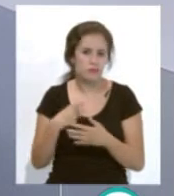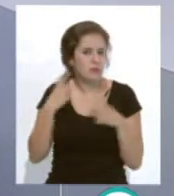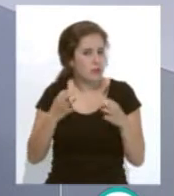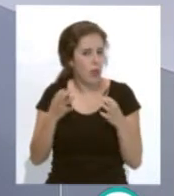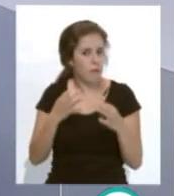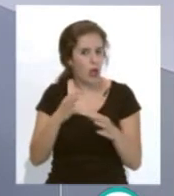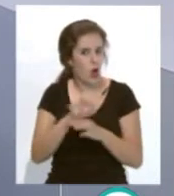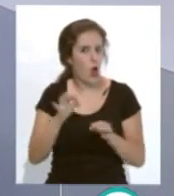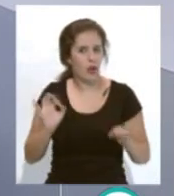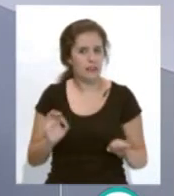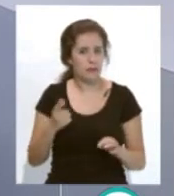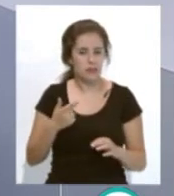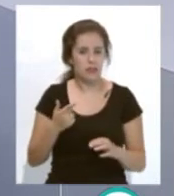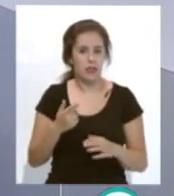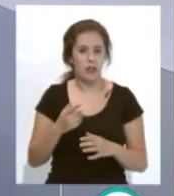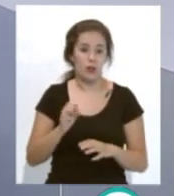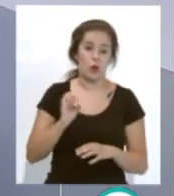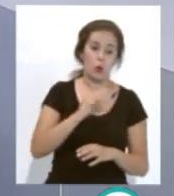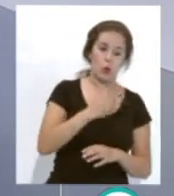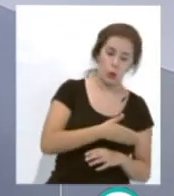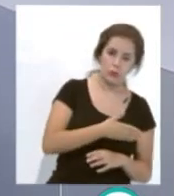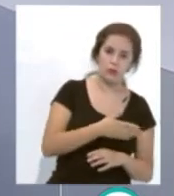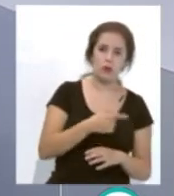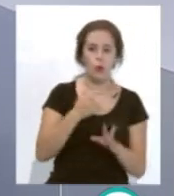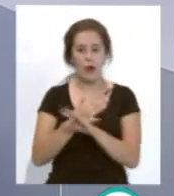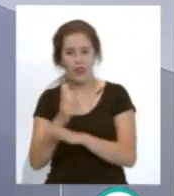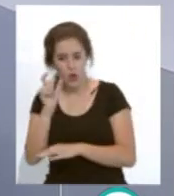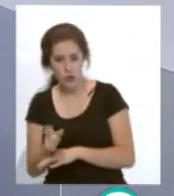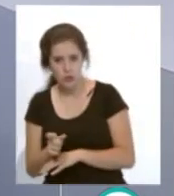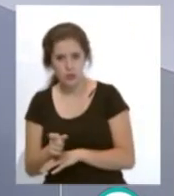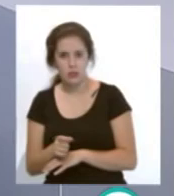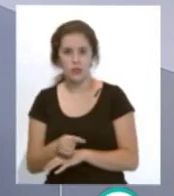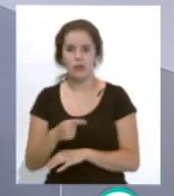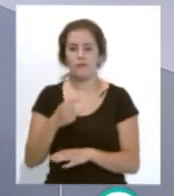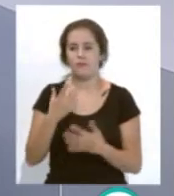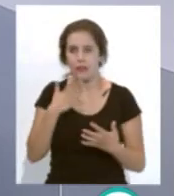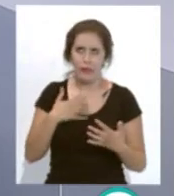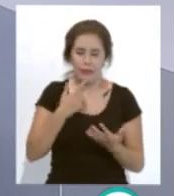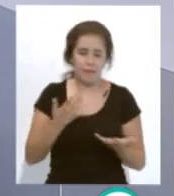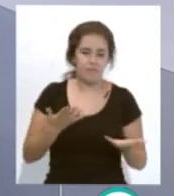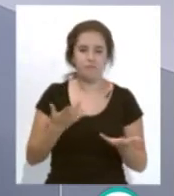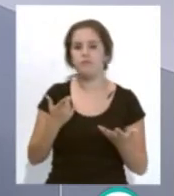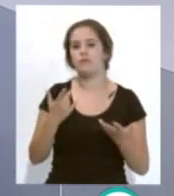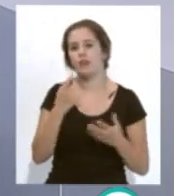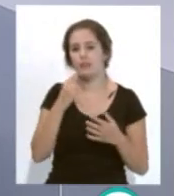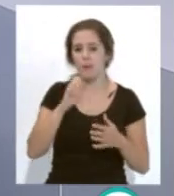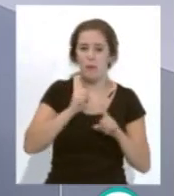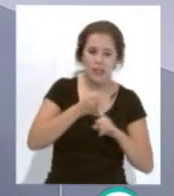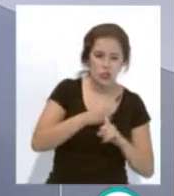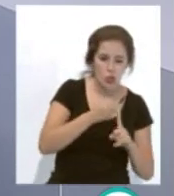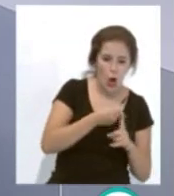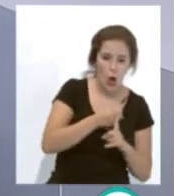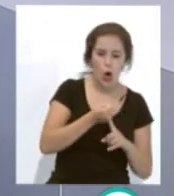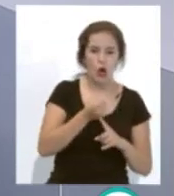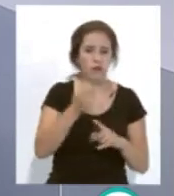siempre correctamente entre club, jugador, o sea, que no ha habido presión por un lado,